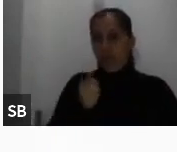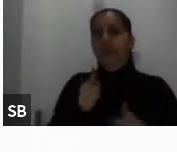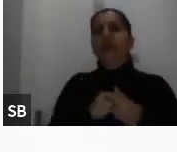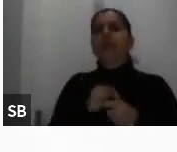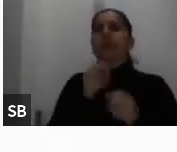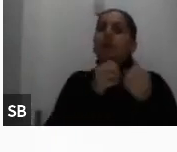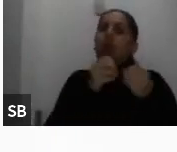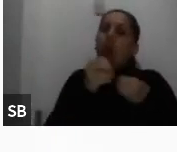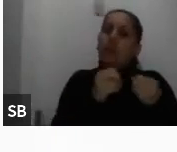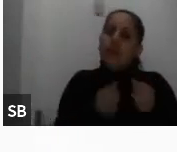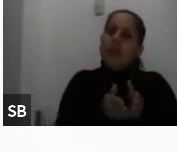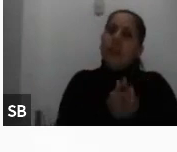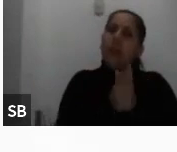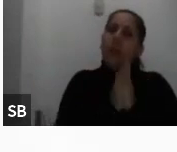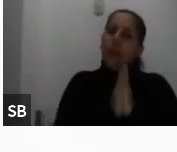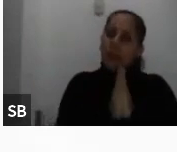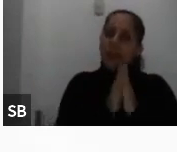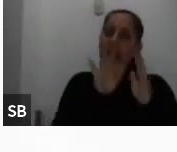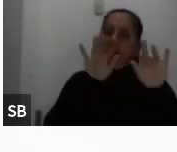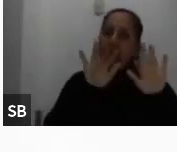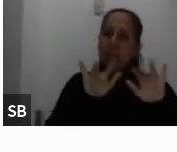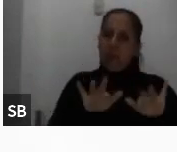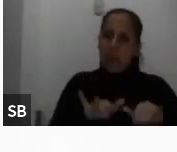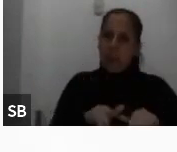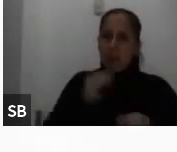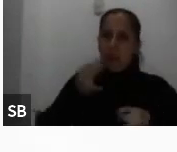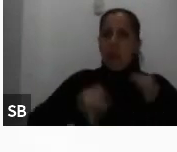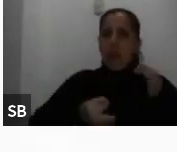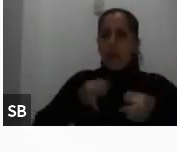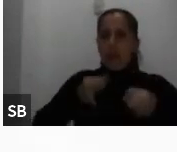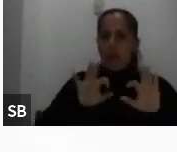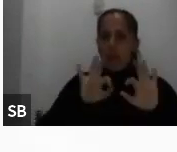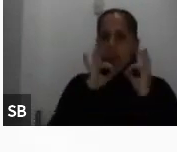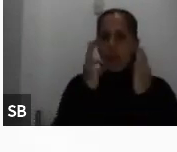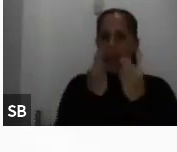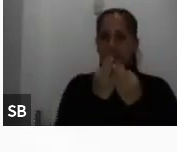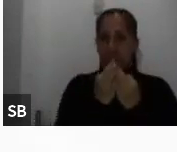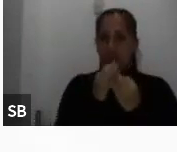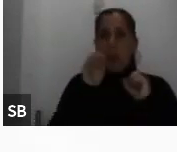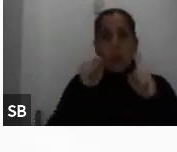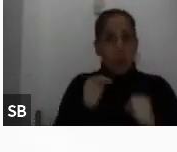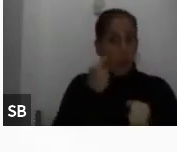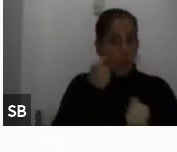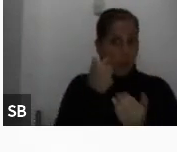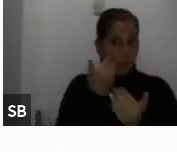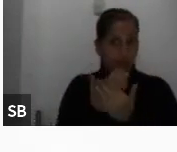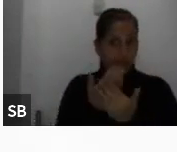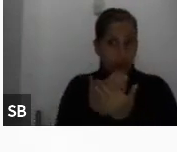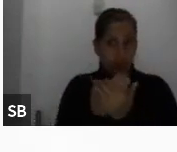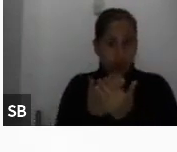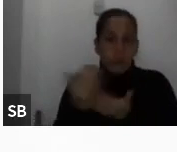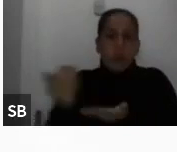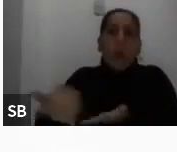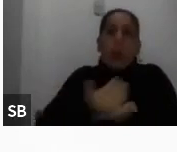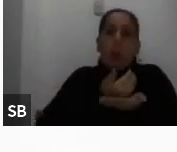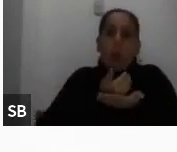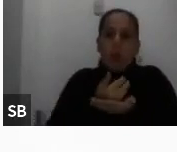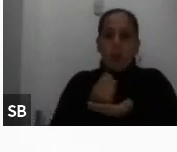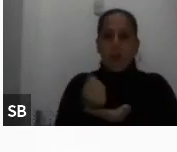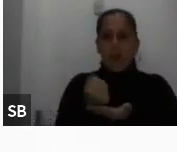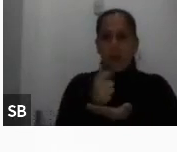solicitar una certificación del juzgado de familia donde se evidencie el monto que se recibe.